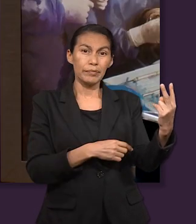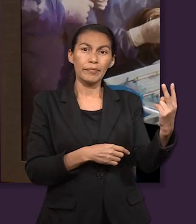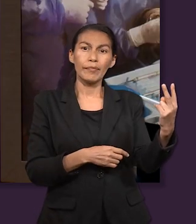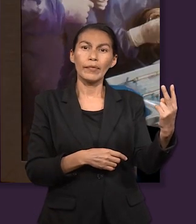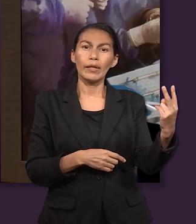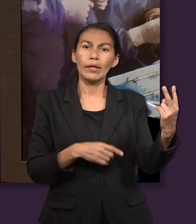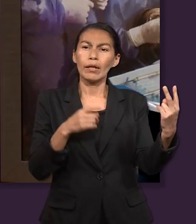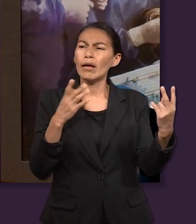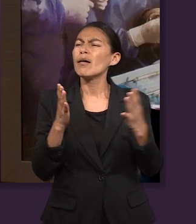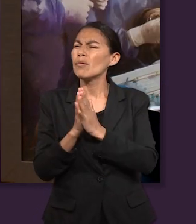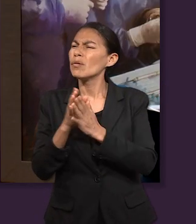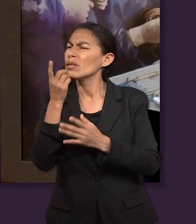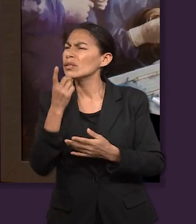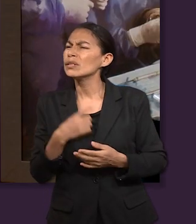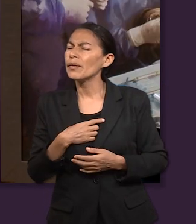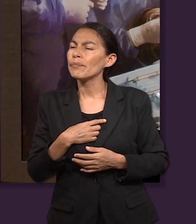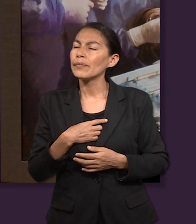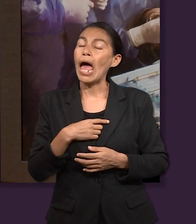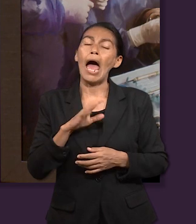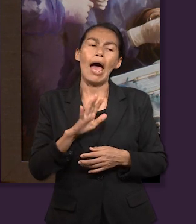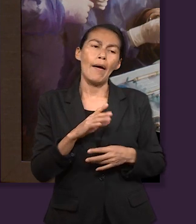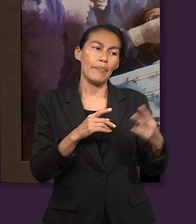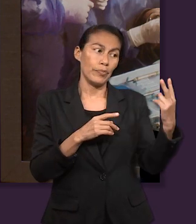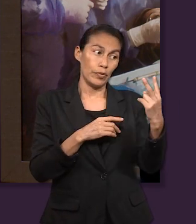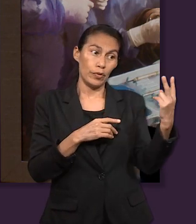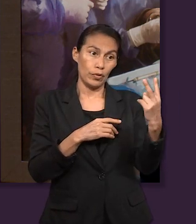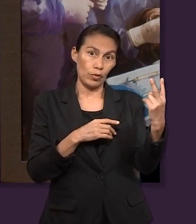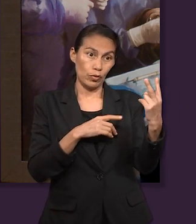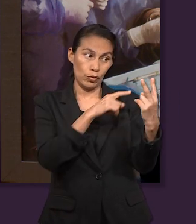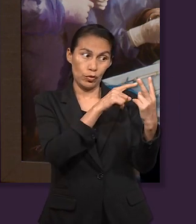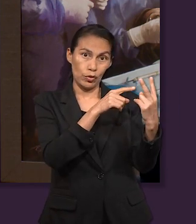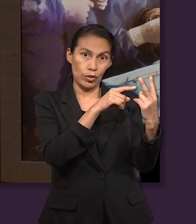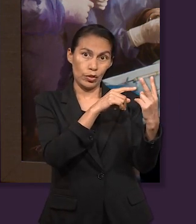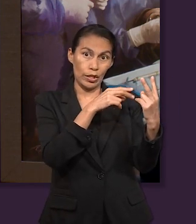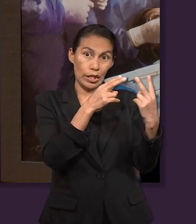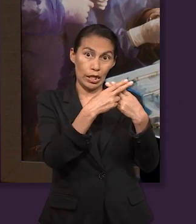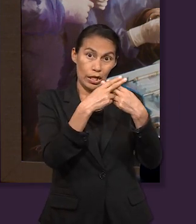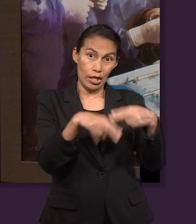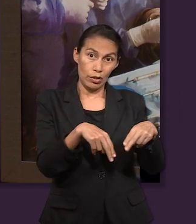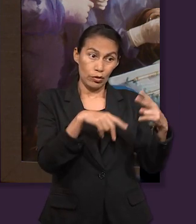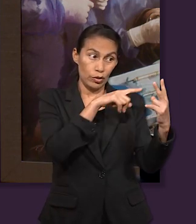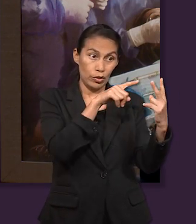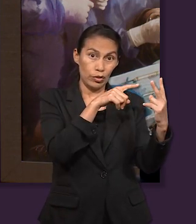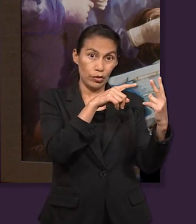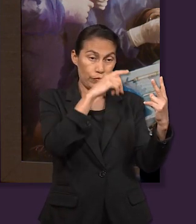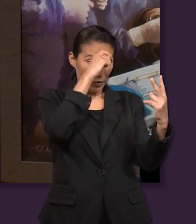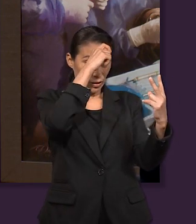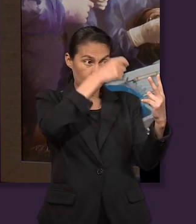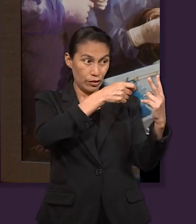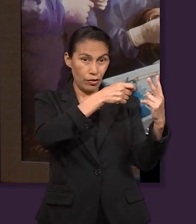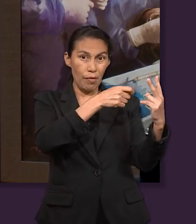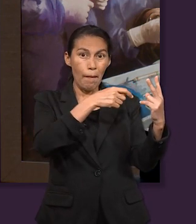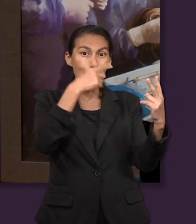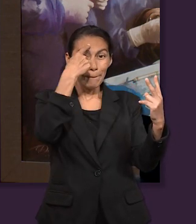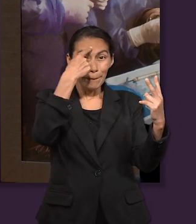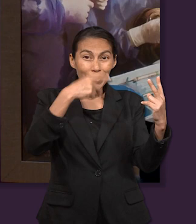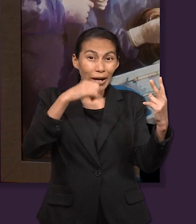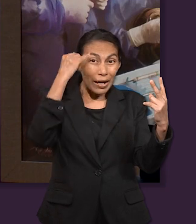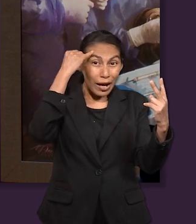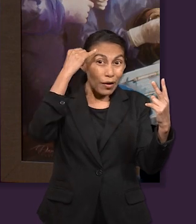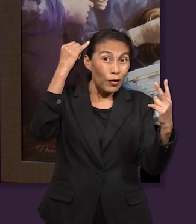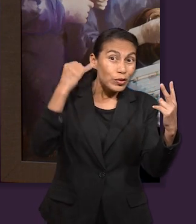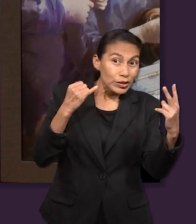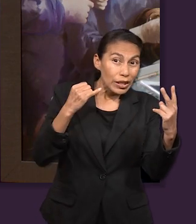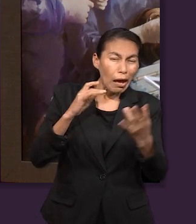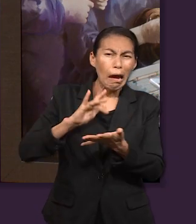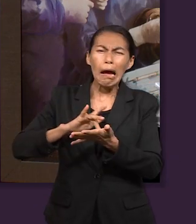que Jacob le da a los nietos, a los hijos de José, realmente era una bendición para José. Porque debido a la